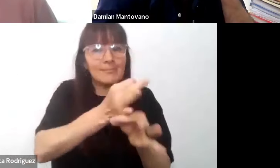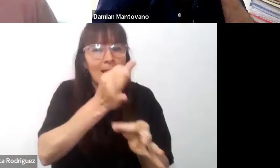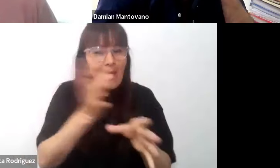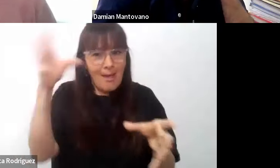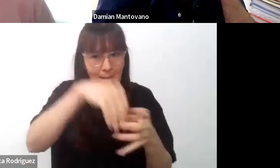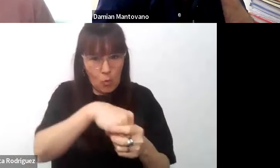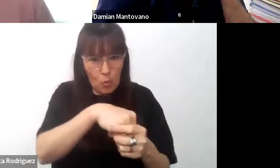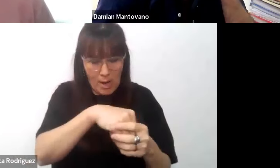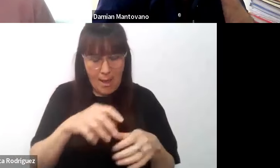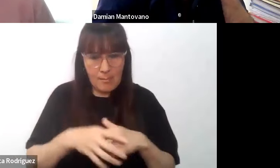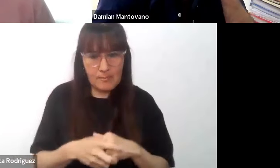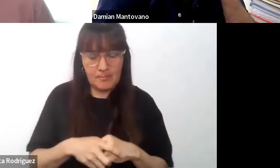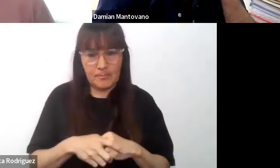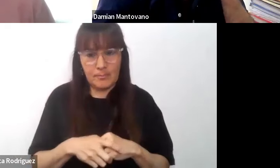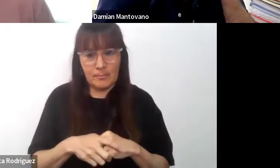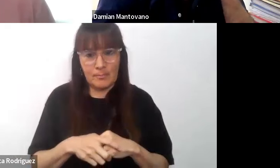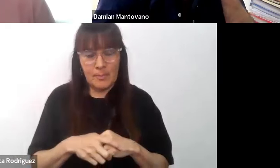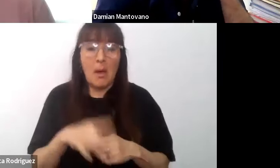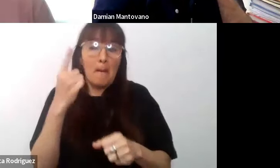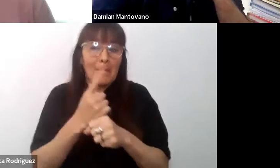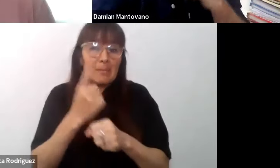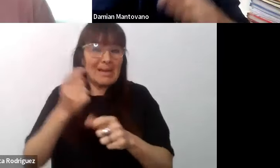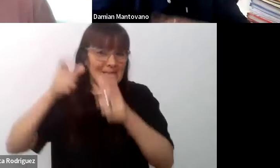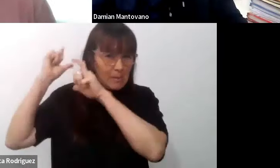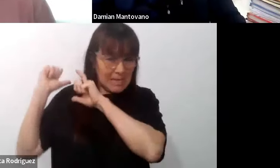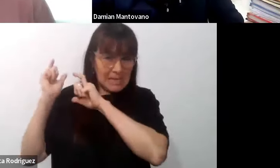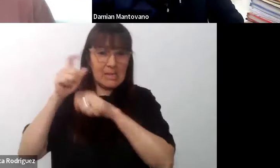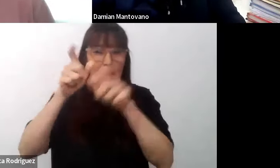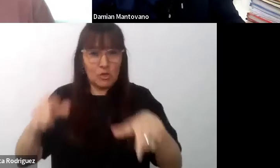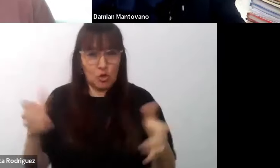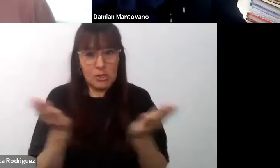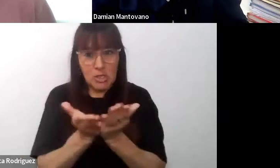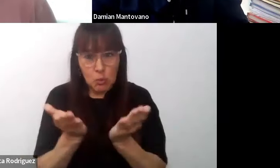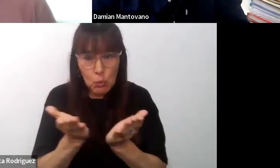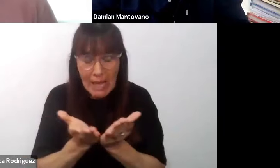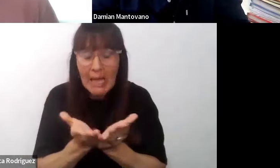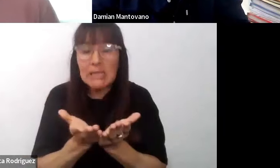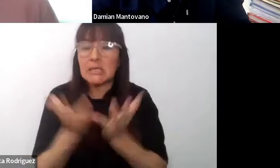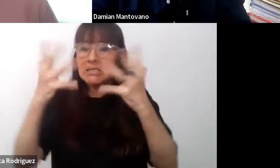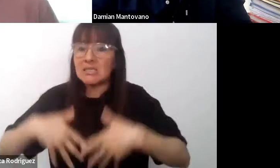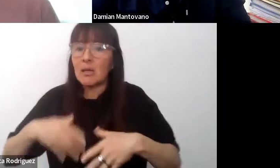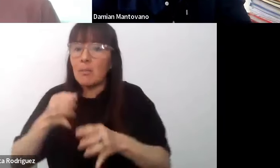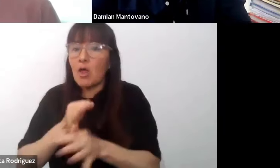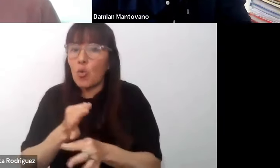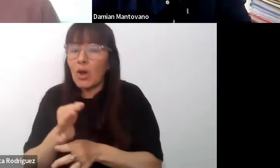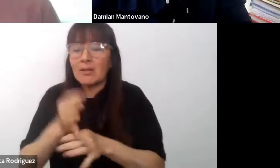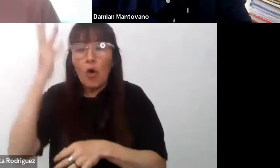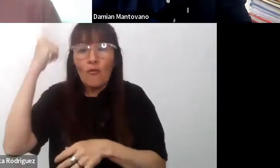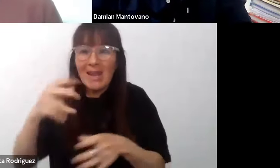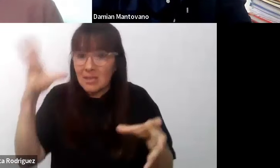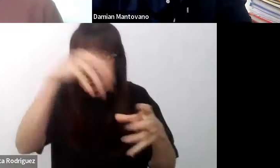Entonces tuvimos las primeras experiencias de estudiantes que integraron en el sistema educativo francés.